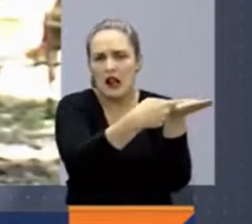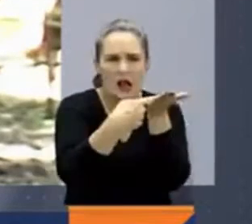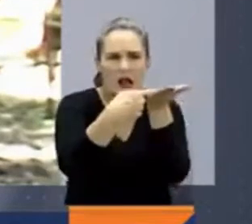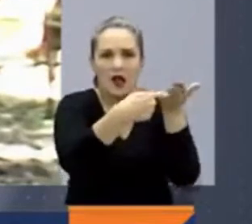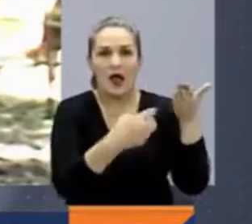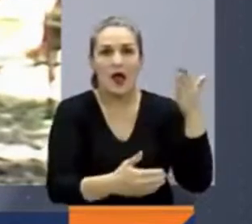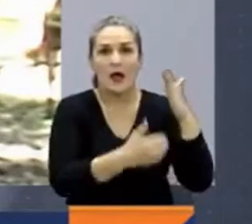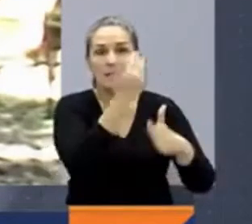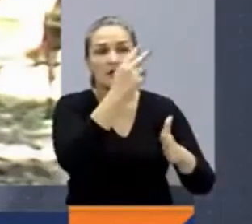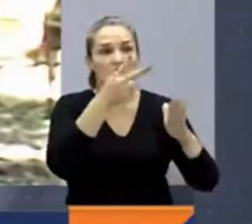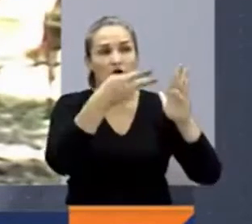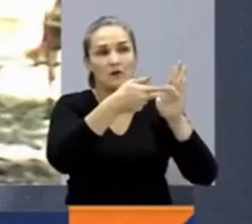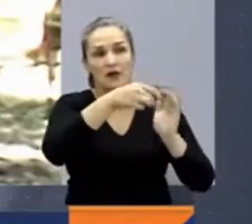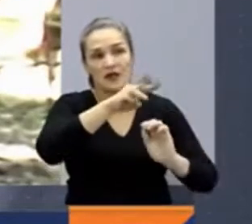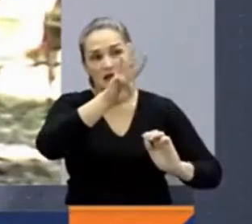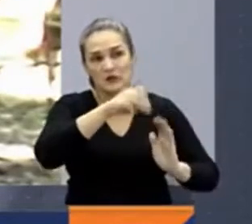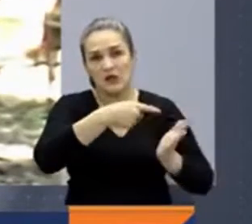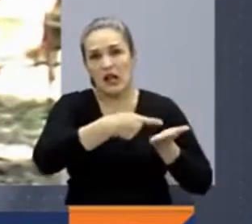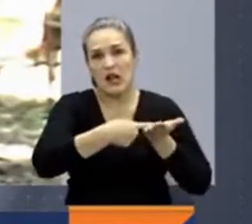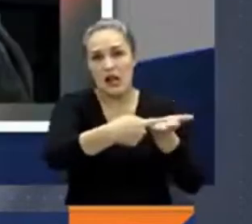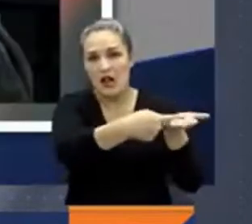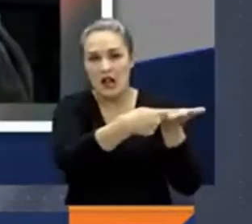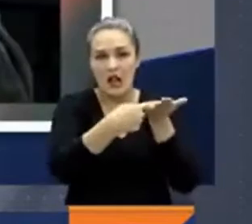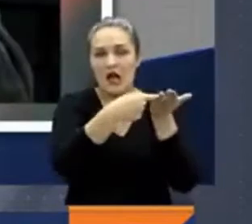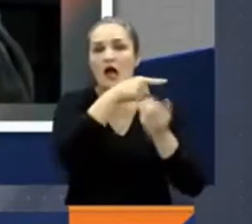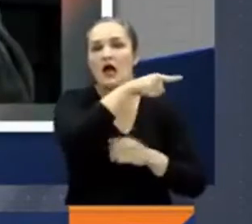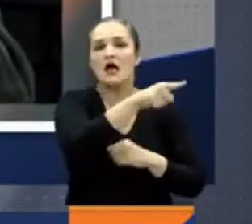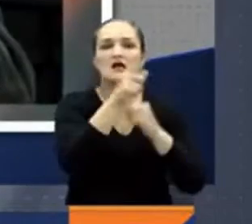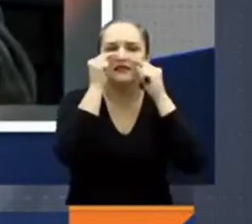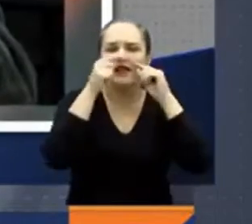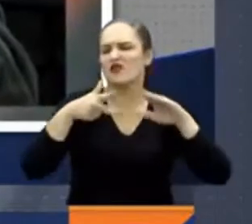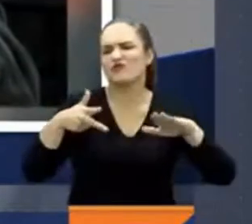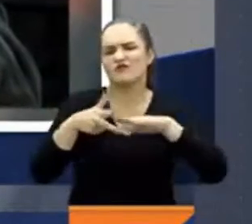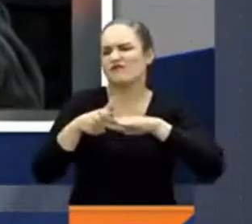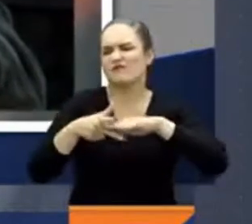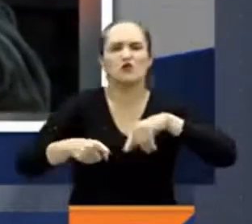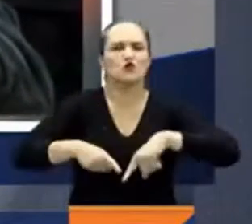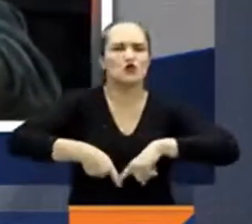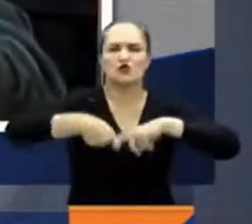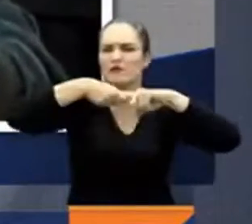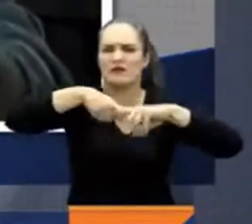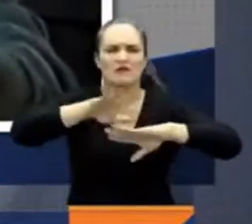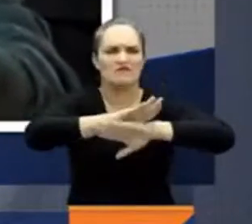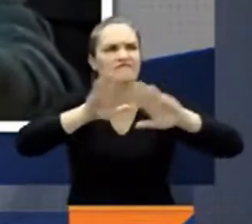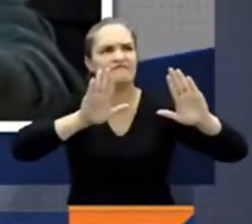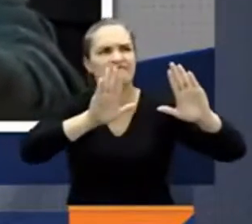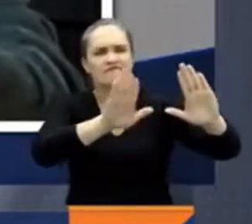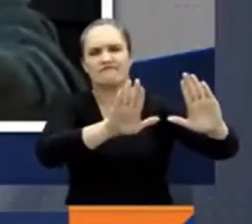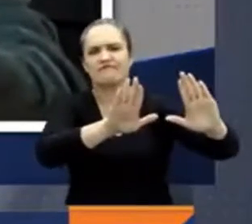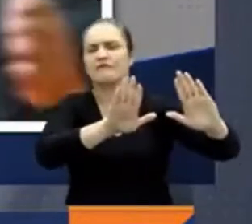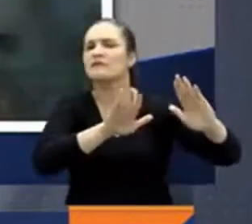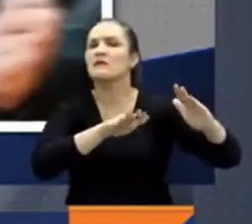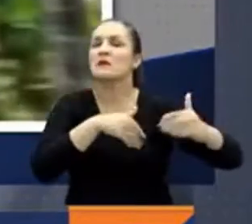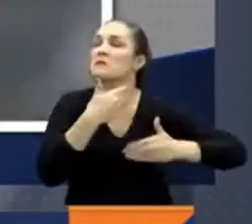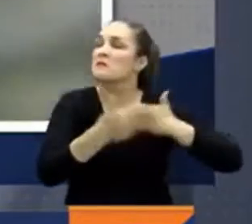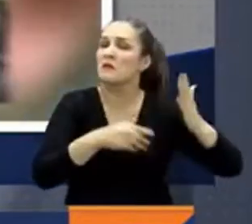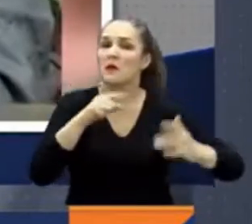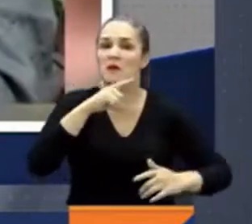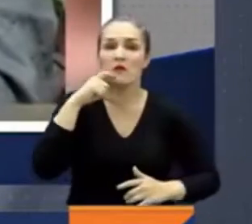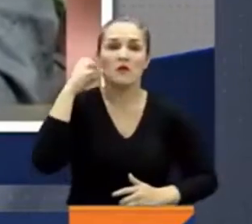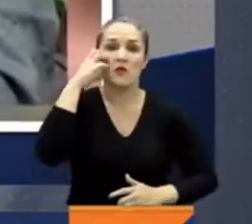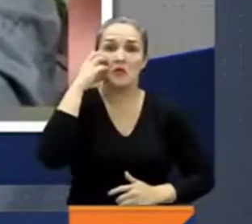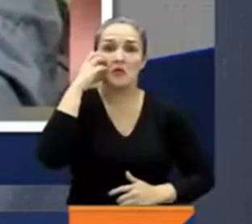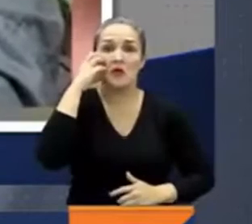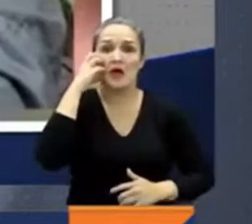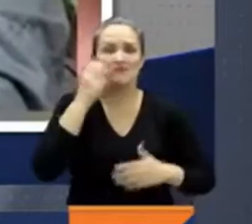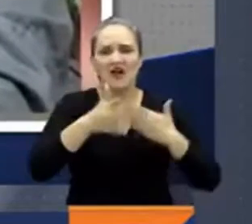principios de 2018, Santos suspendió la mesa. Y en agosto de 2018, al llegar al poder, Iván Duque los dejó